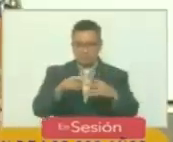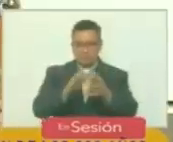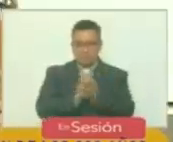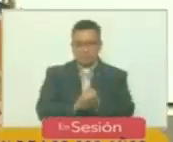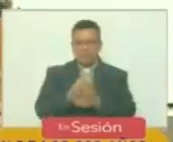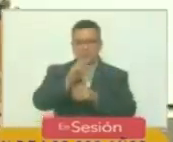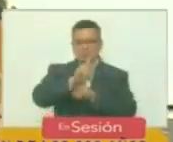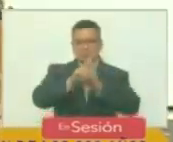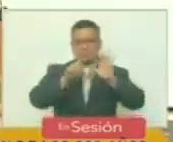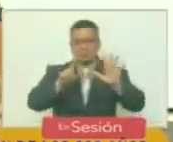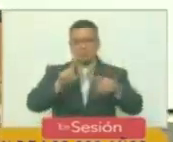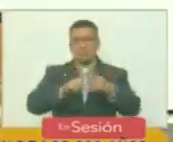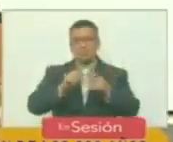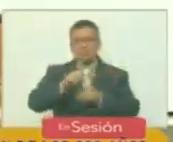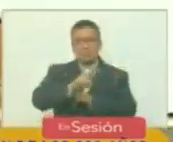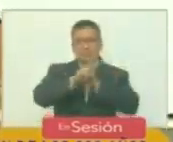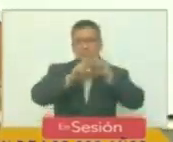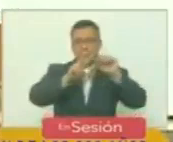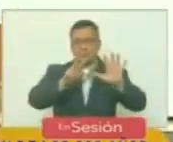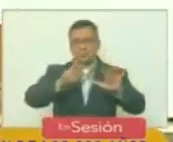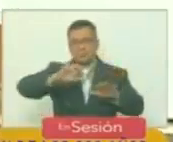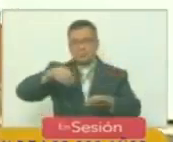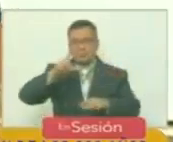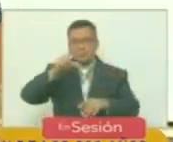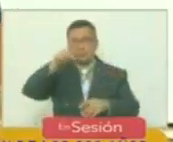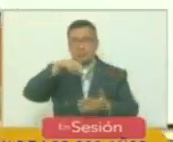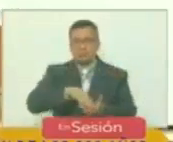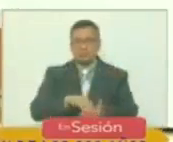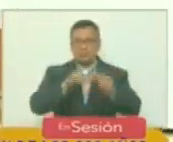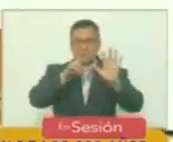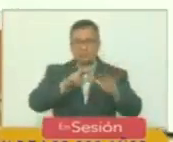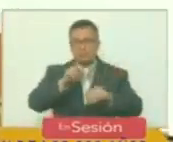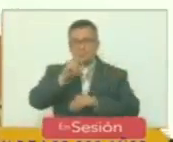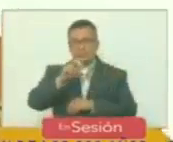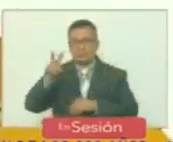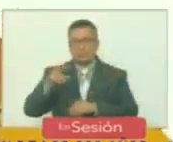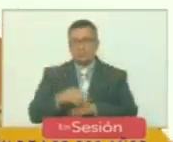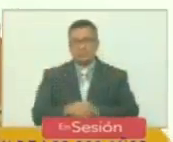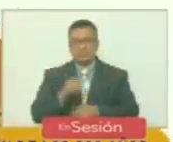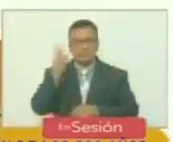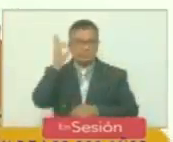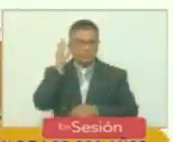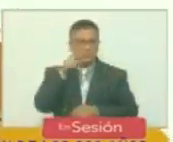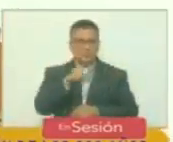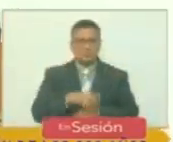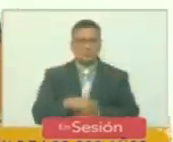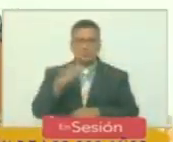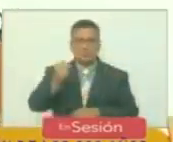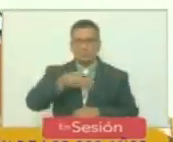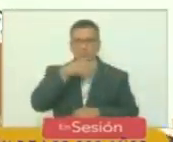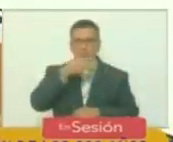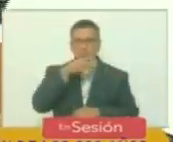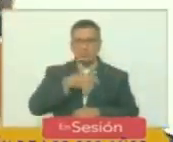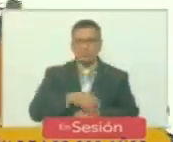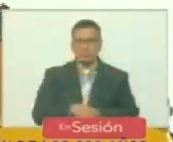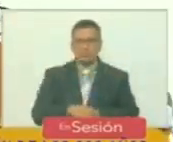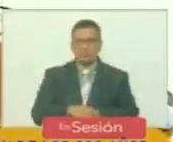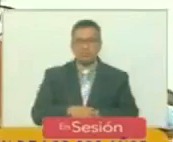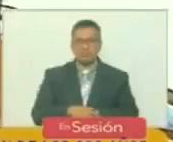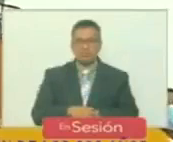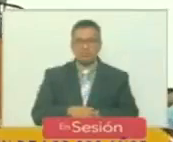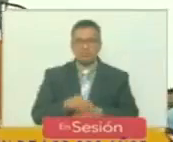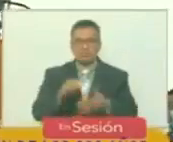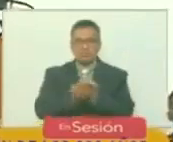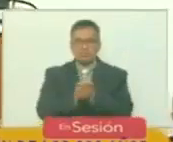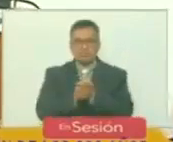26 y 27 de julio de 1822 escuchemos buenas tardes colegas